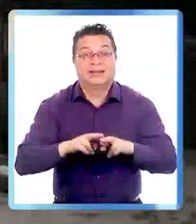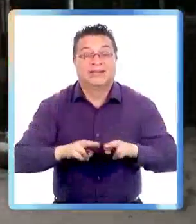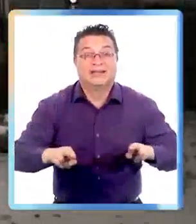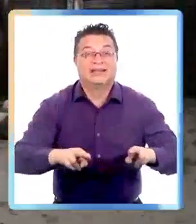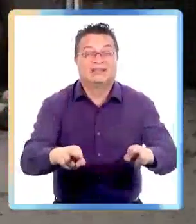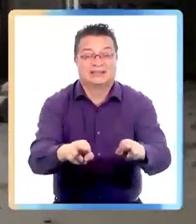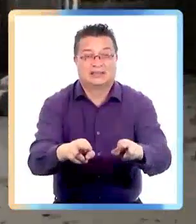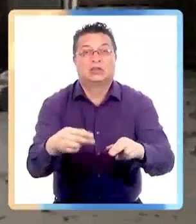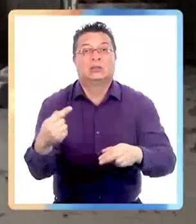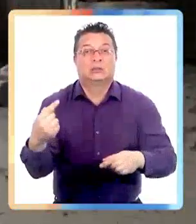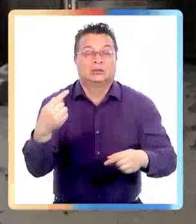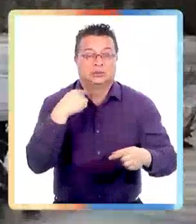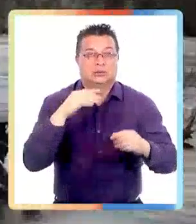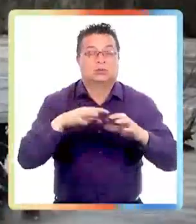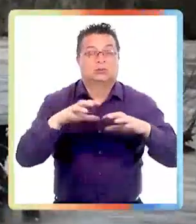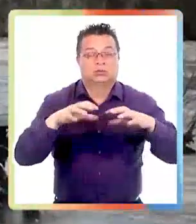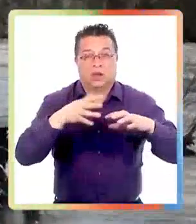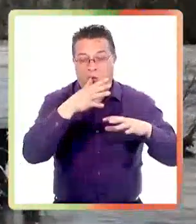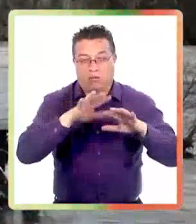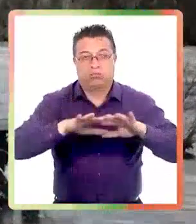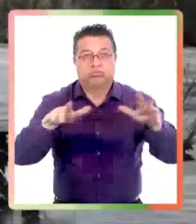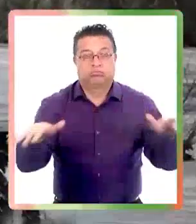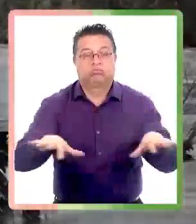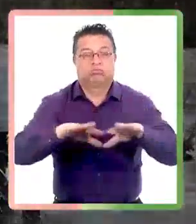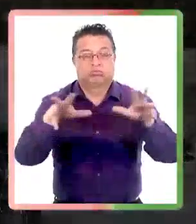de los ríos provocando inundaciones